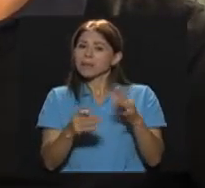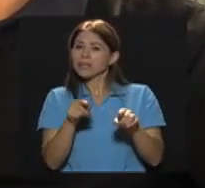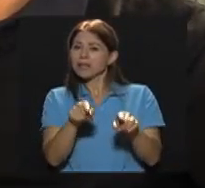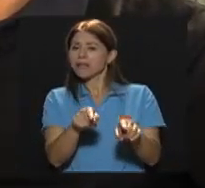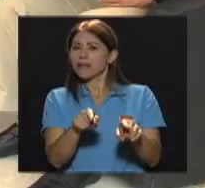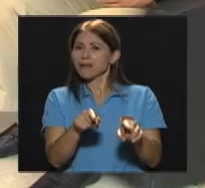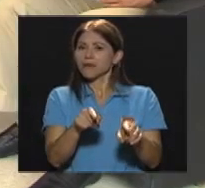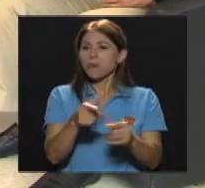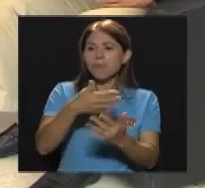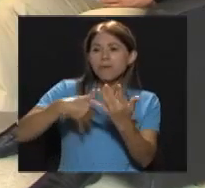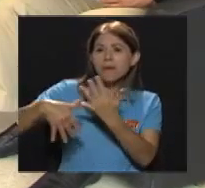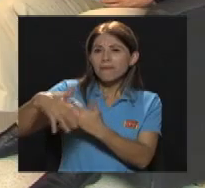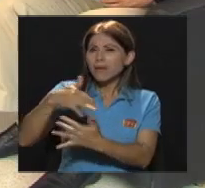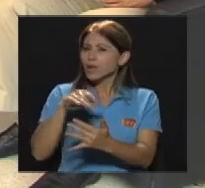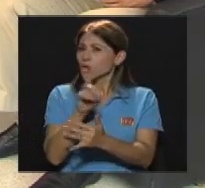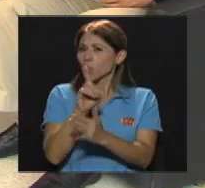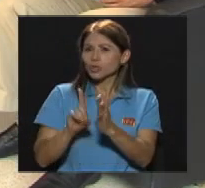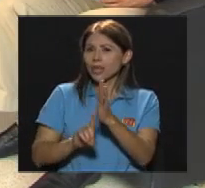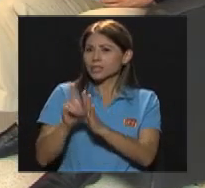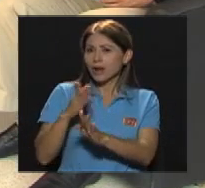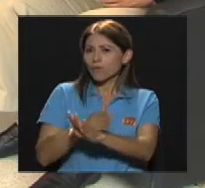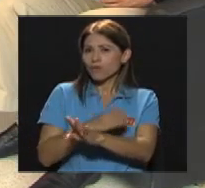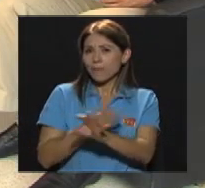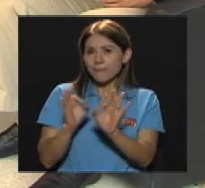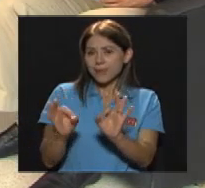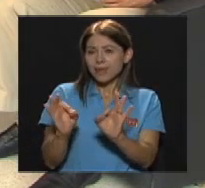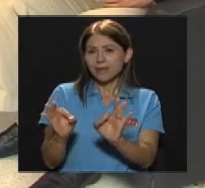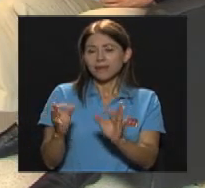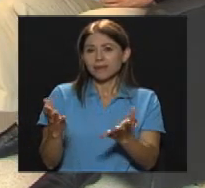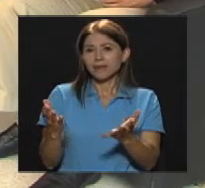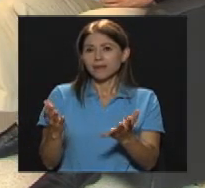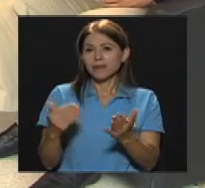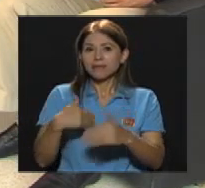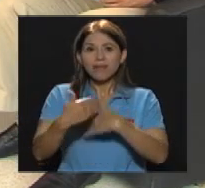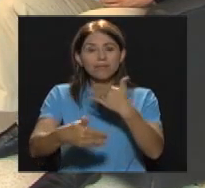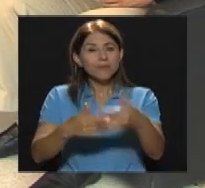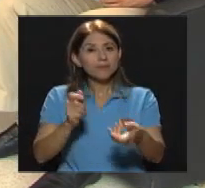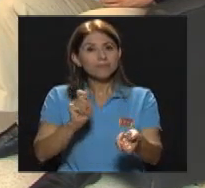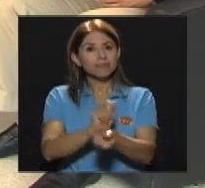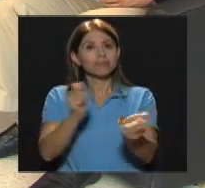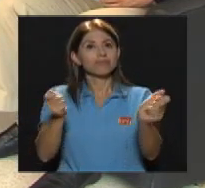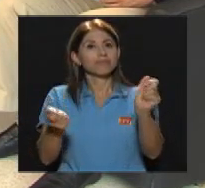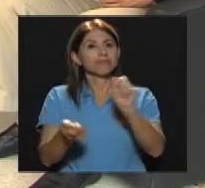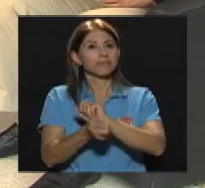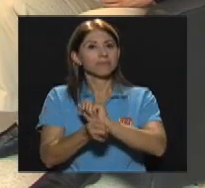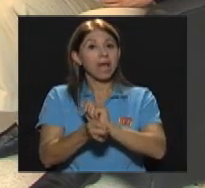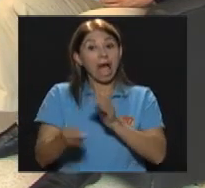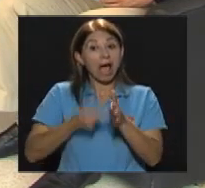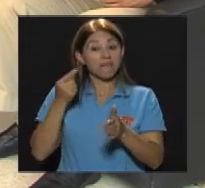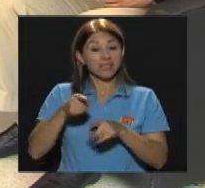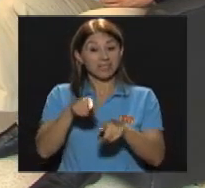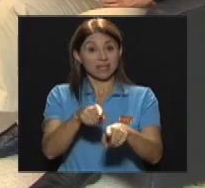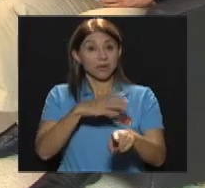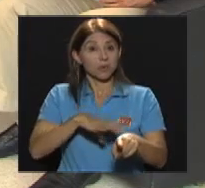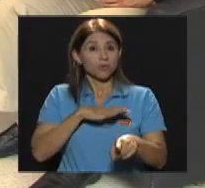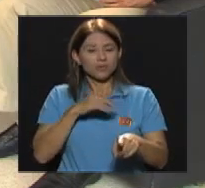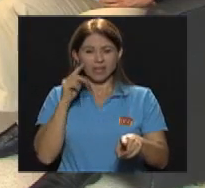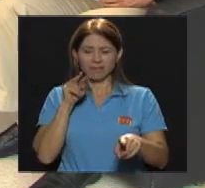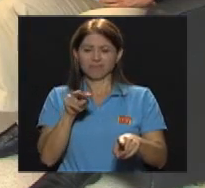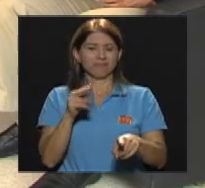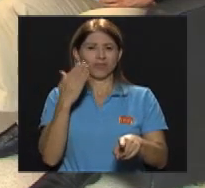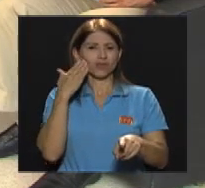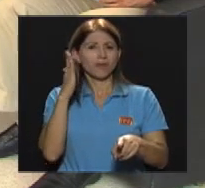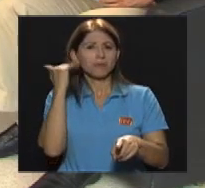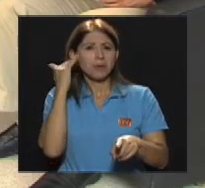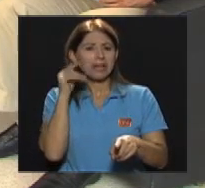Pequeños Y no sabíamos Por qué Incluso los padres A veces No dicen Yo no entiendo Por qué Él hace tal